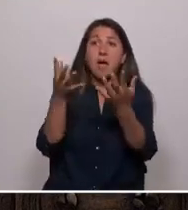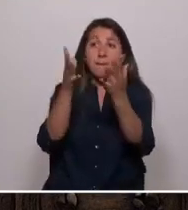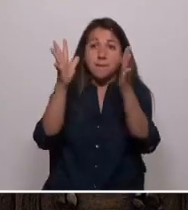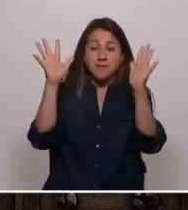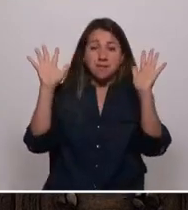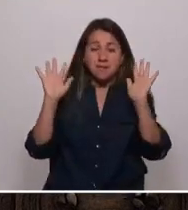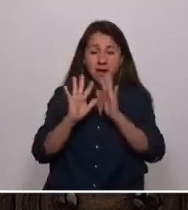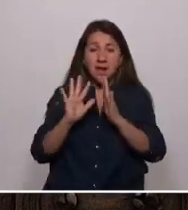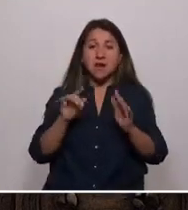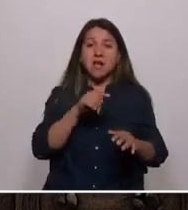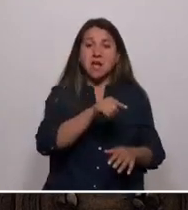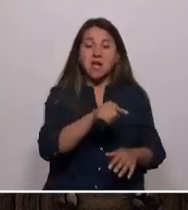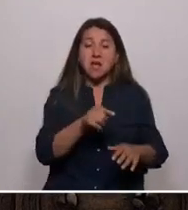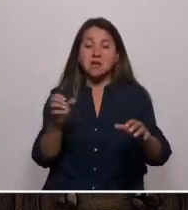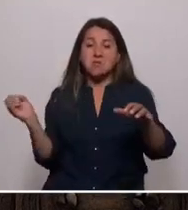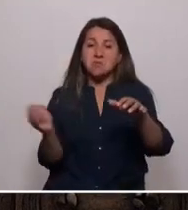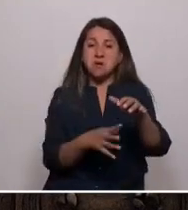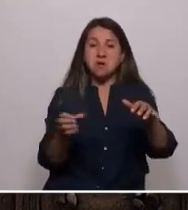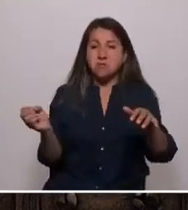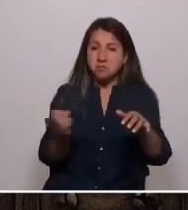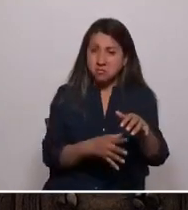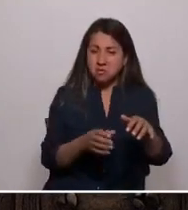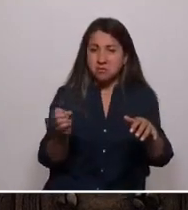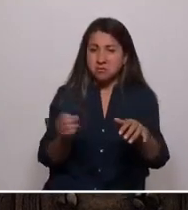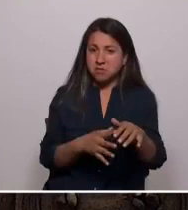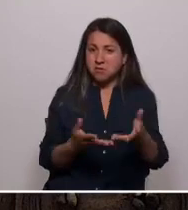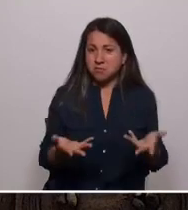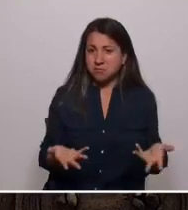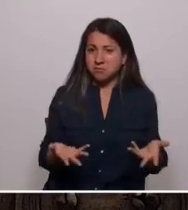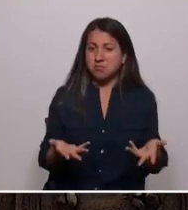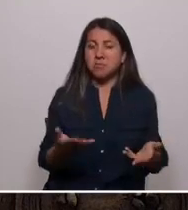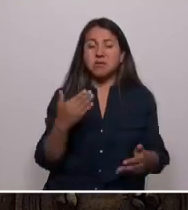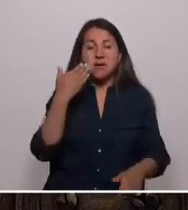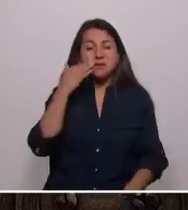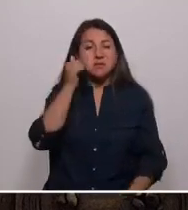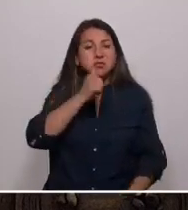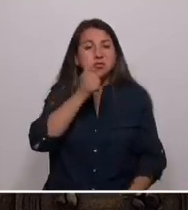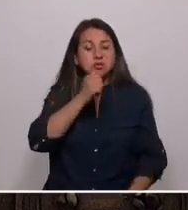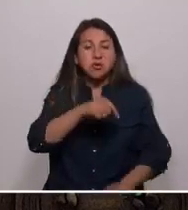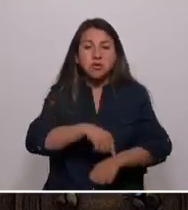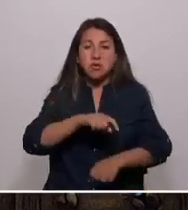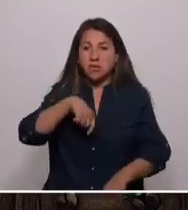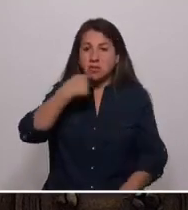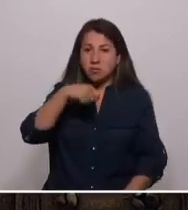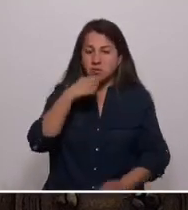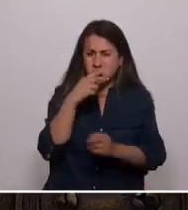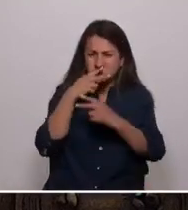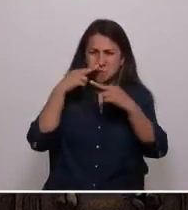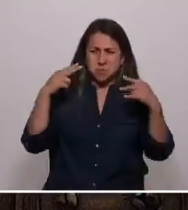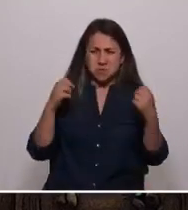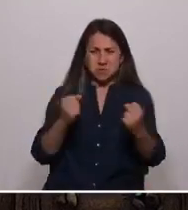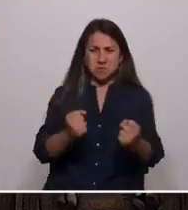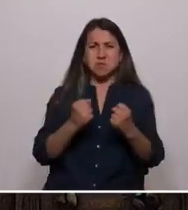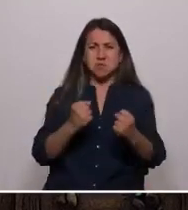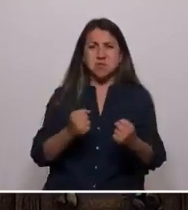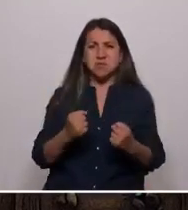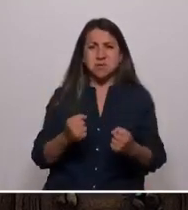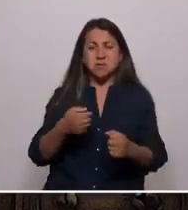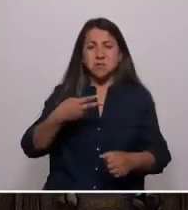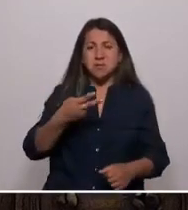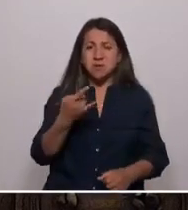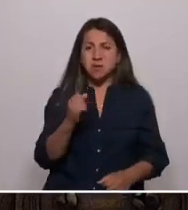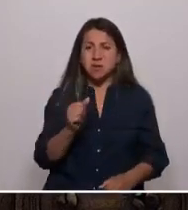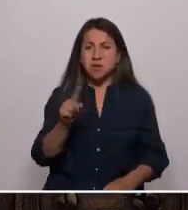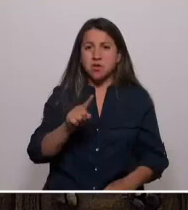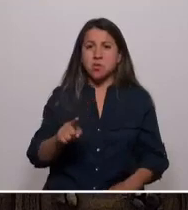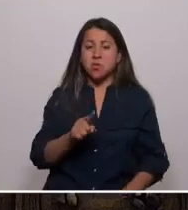donde en Tierra Amarilla las tronaduras acompañan malamente a sus habitantes casi todos los días a la hora de almuerzo. Los huasquinos viven al lado de una planta